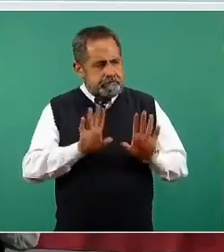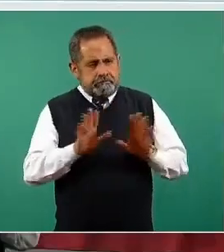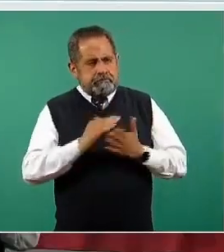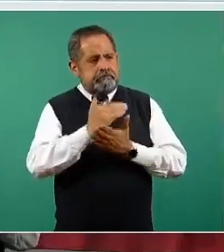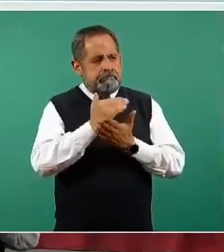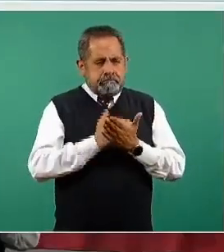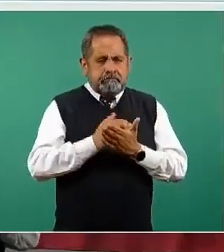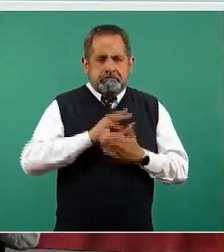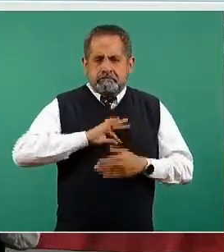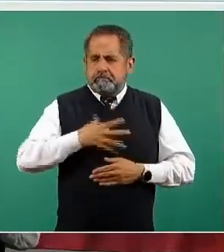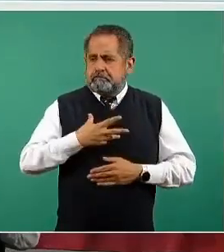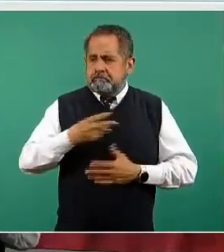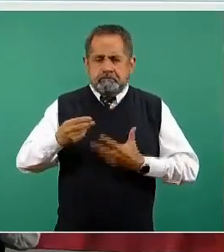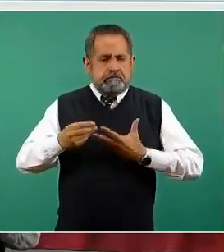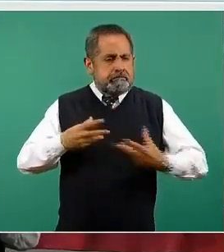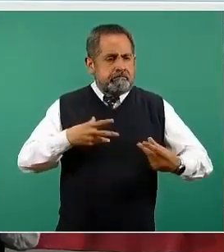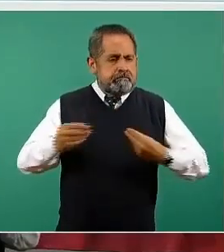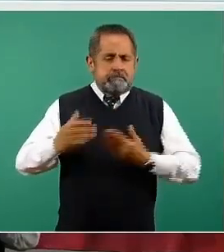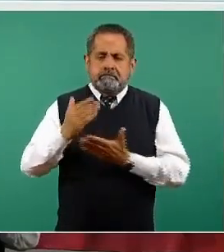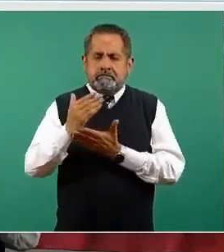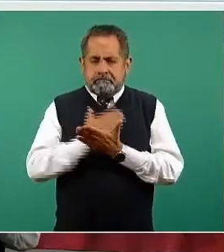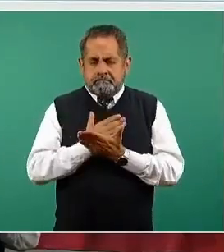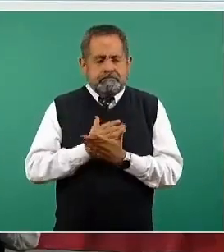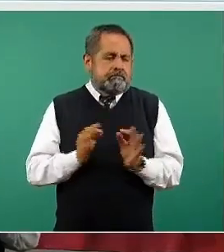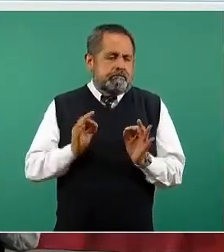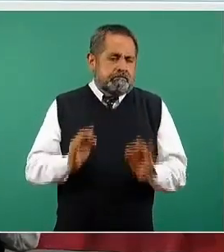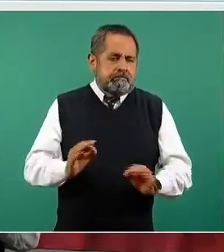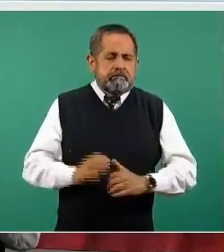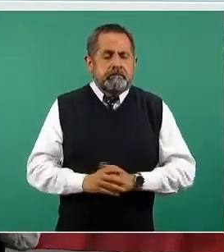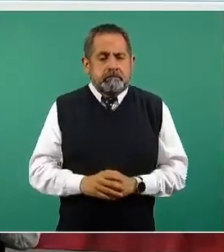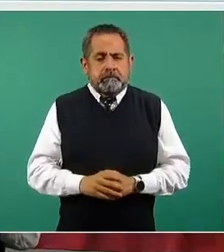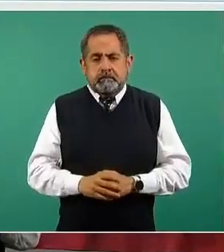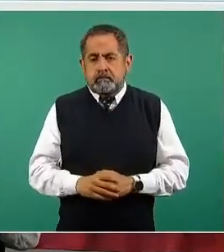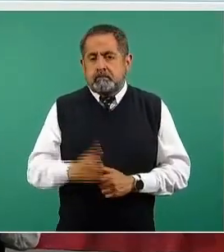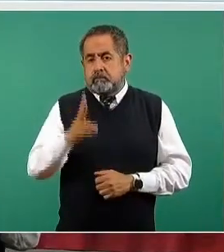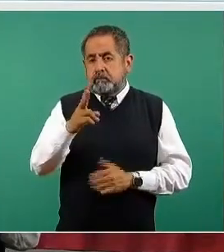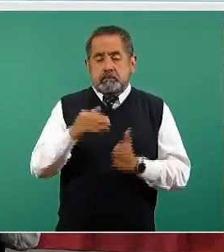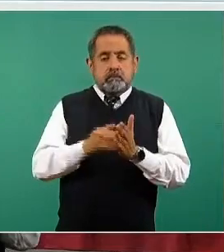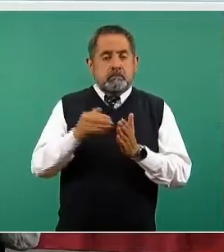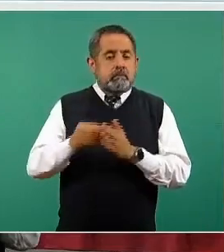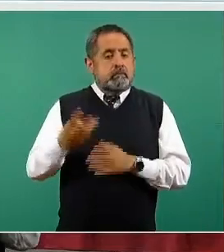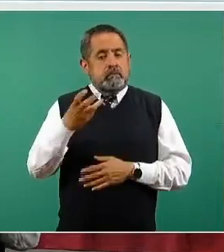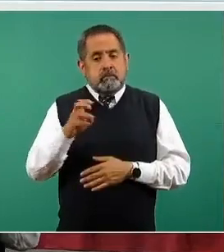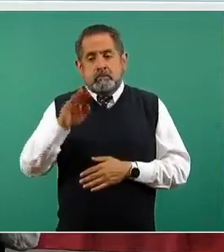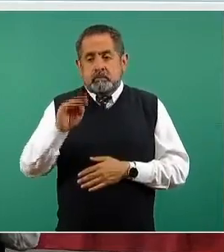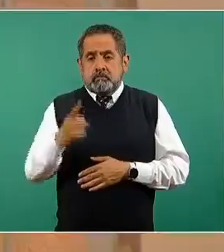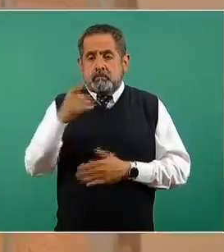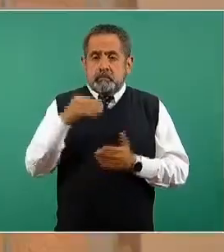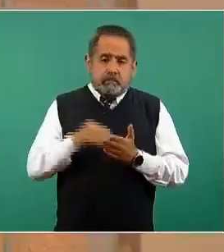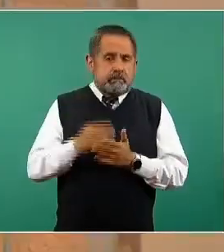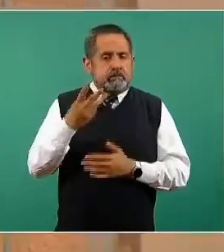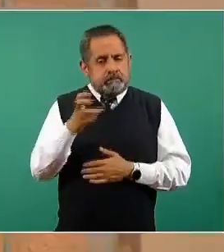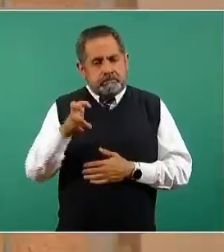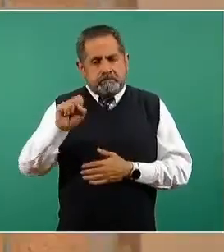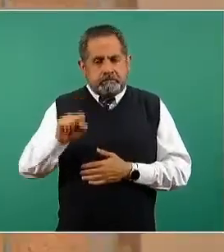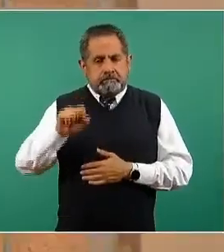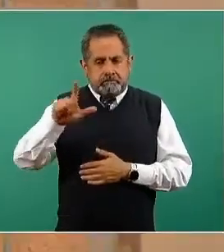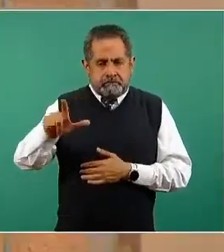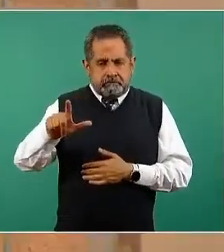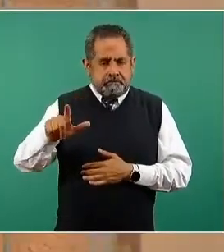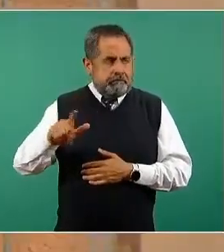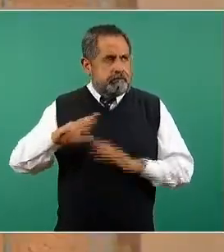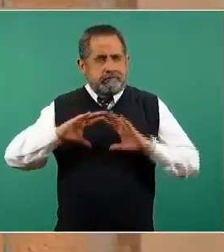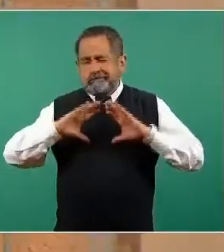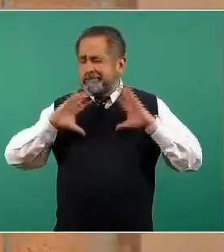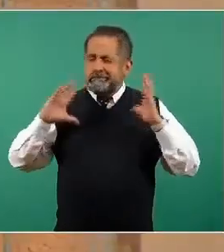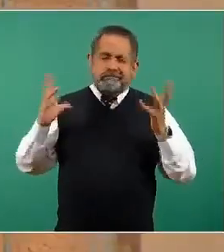los contagios y la presencia de enfermedad. 2 millones 391 mil 367 serían